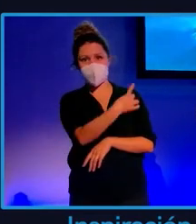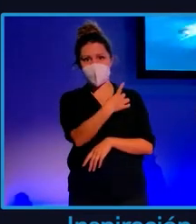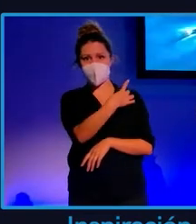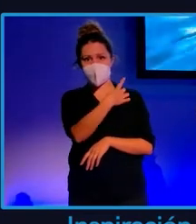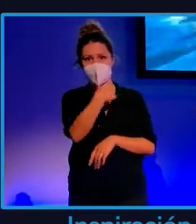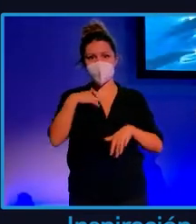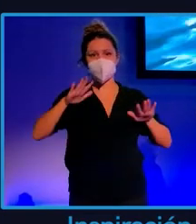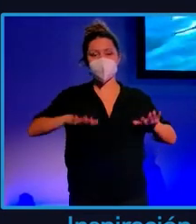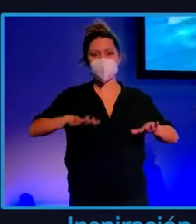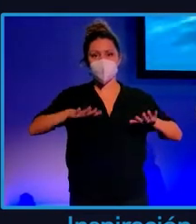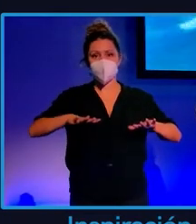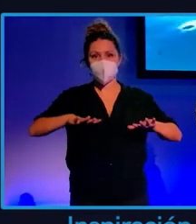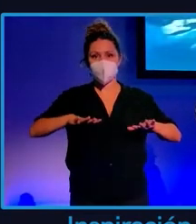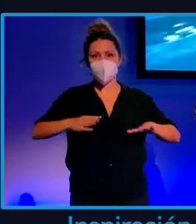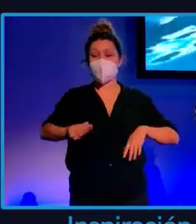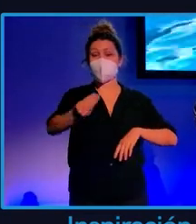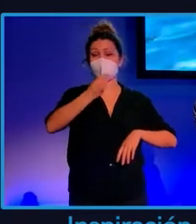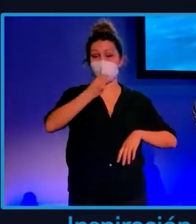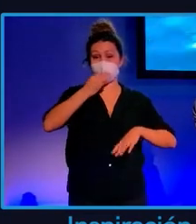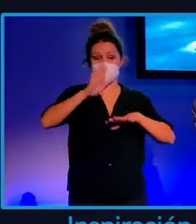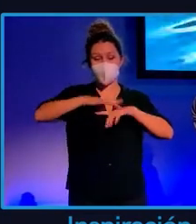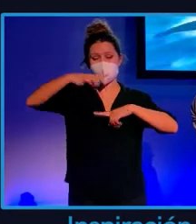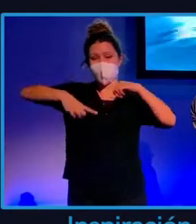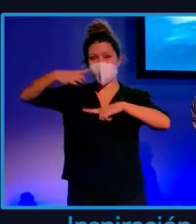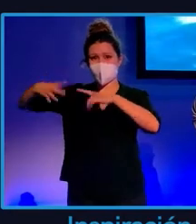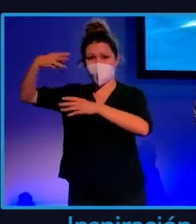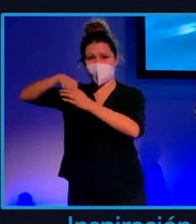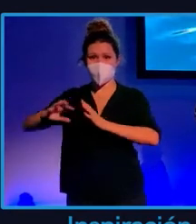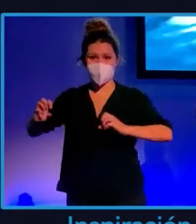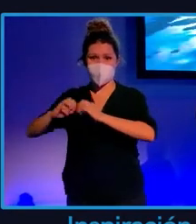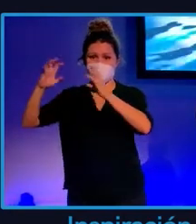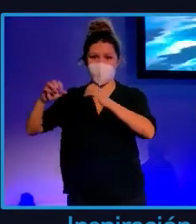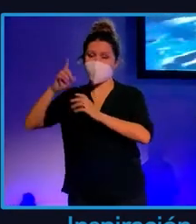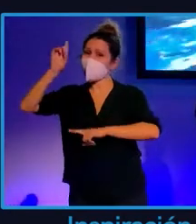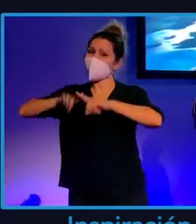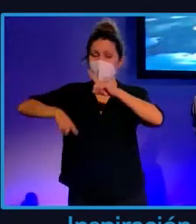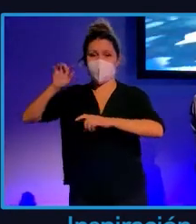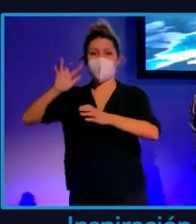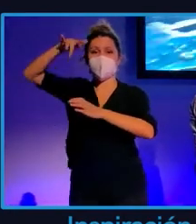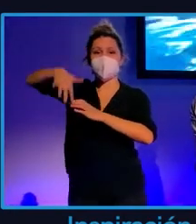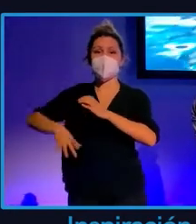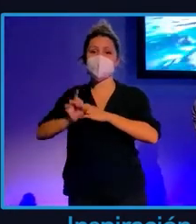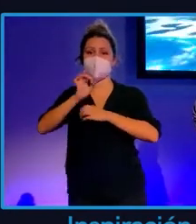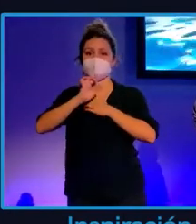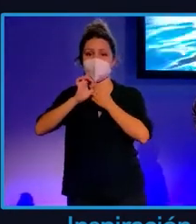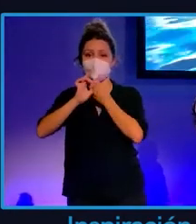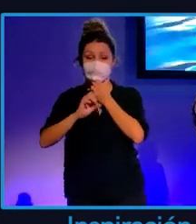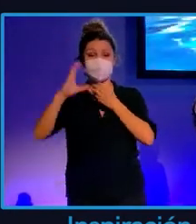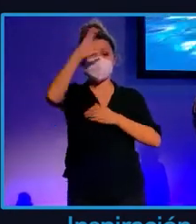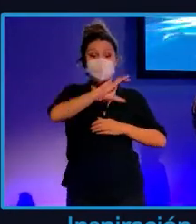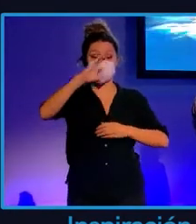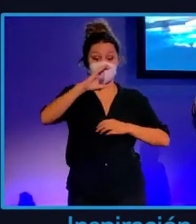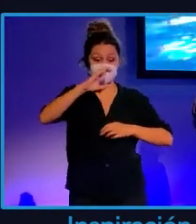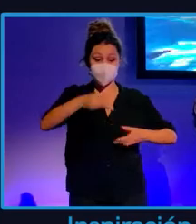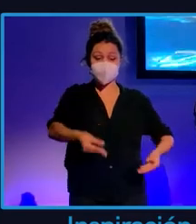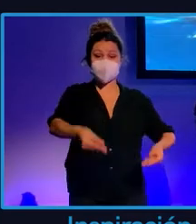El sustento de decenas y decenas de familias depende de la evolución del volcán. Los científicos están sacando muestras para detectar